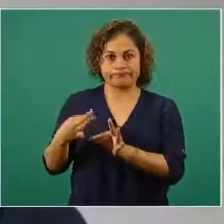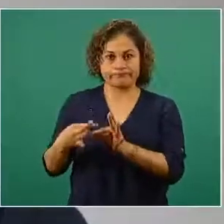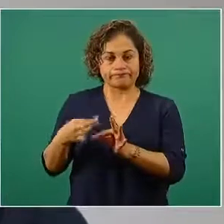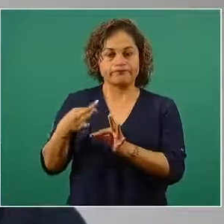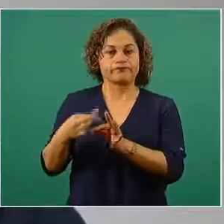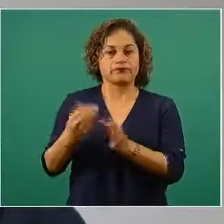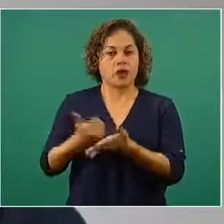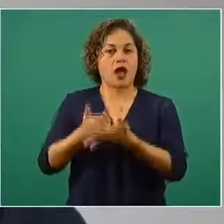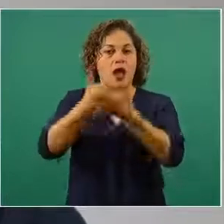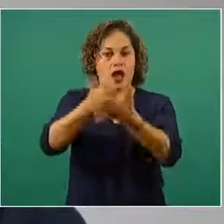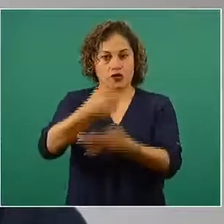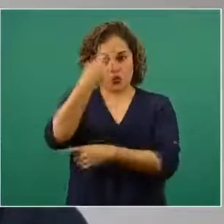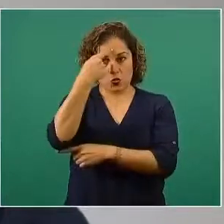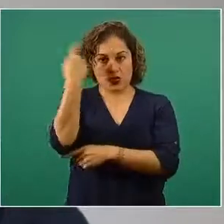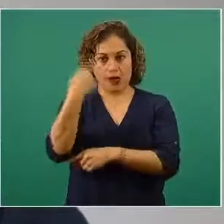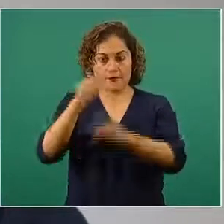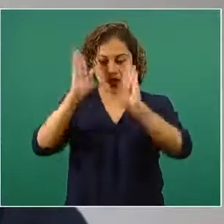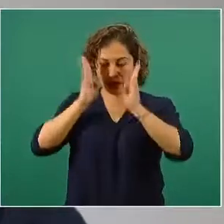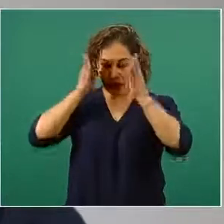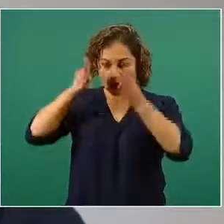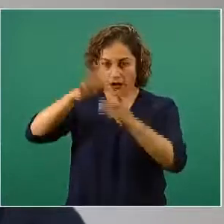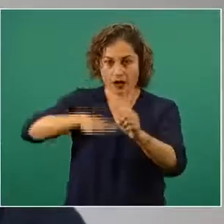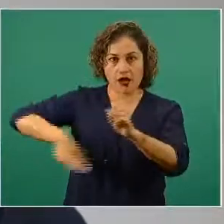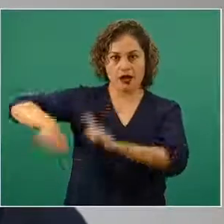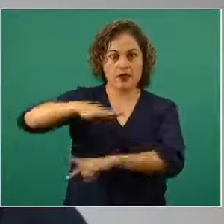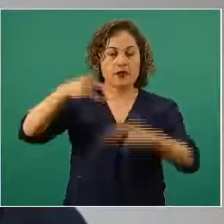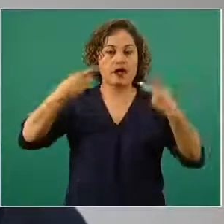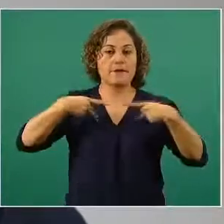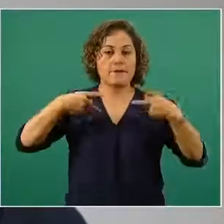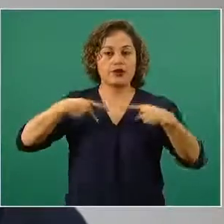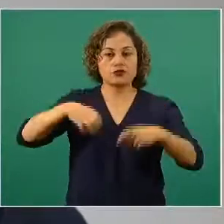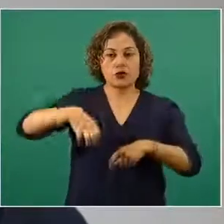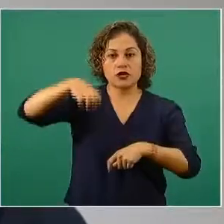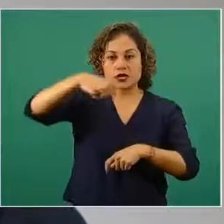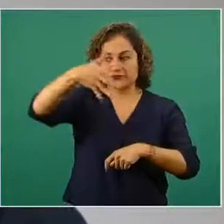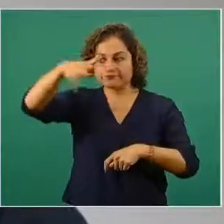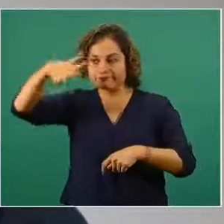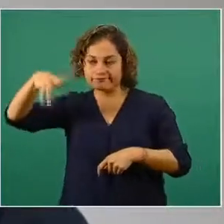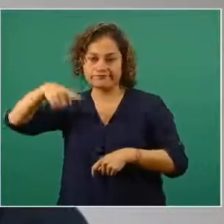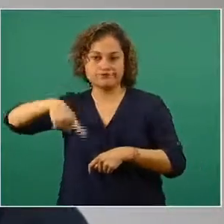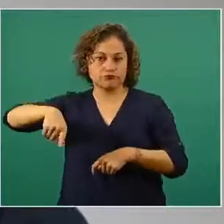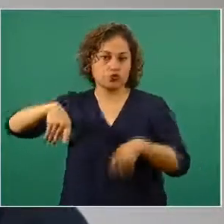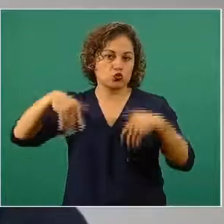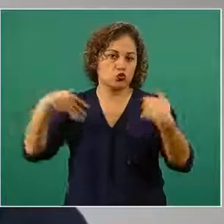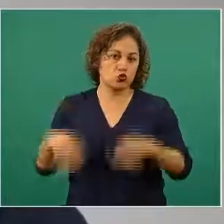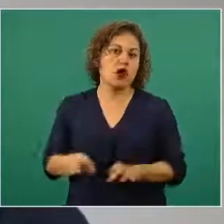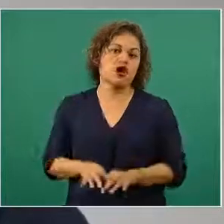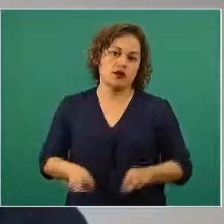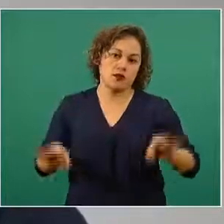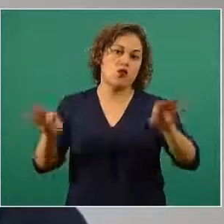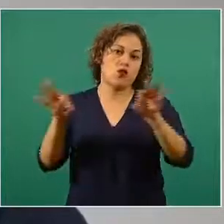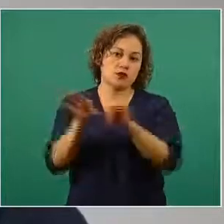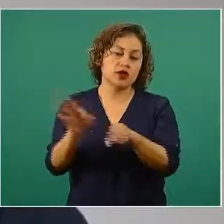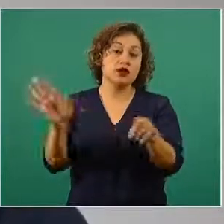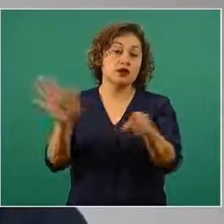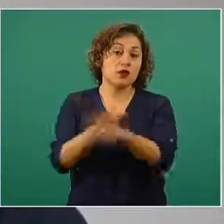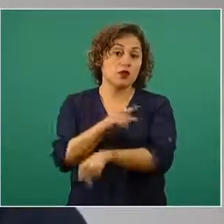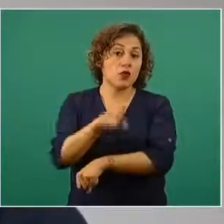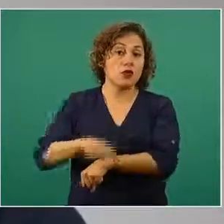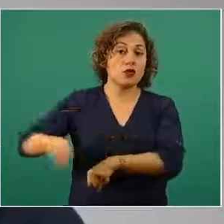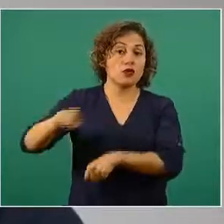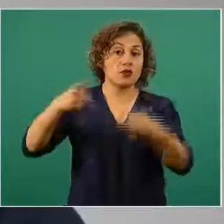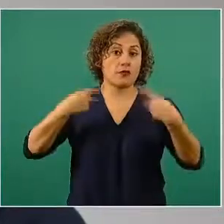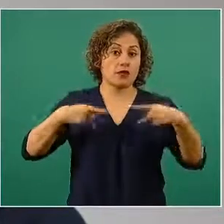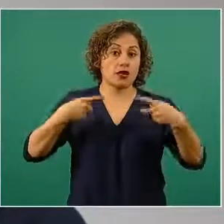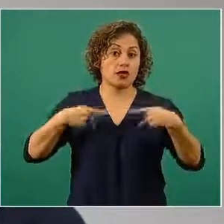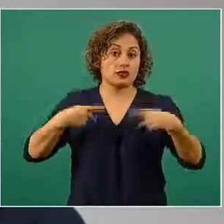avance de este grupo tan importante de proteger precisamente por el riesgo también elevado que tienen los